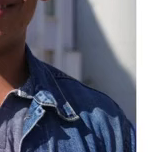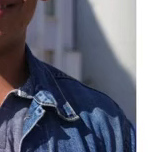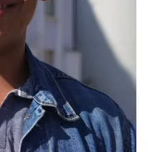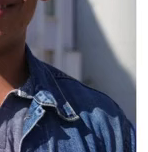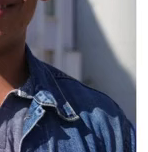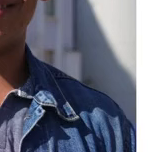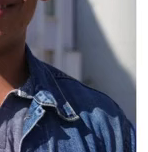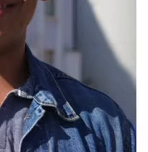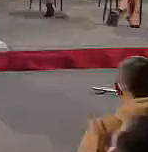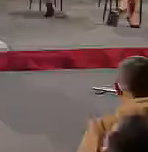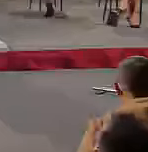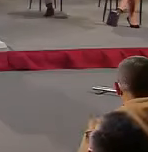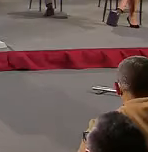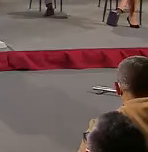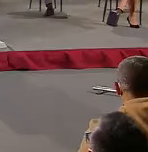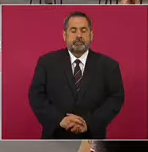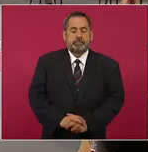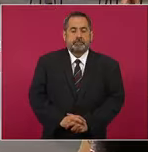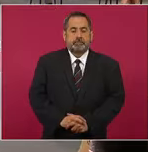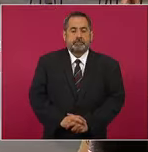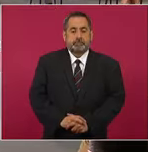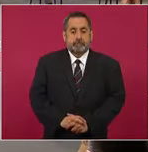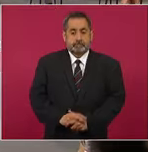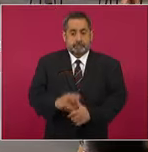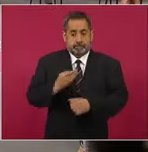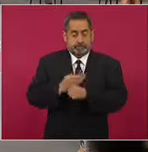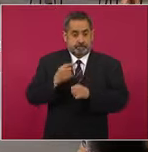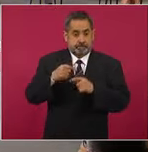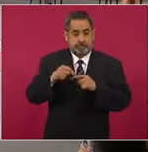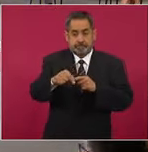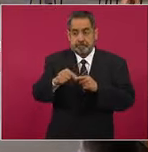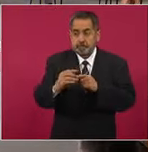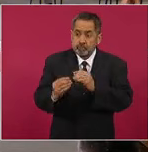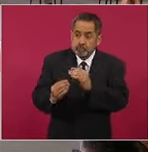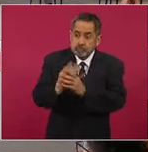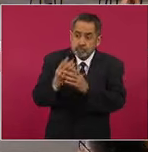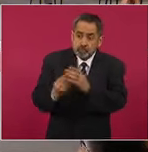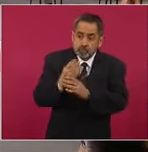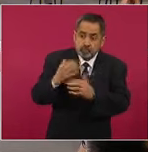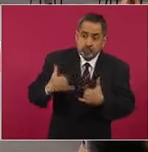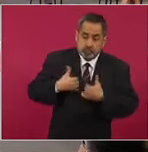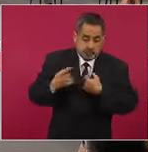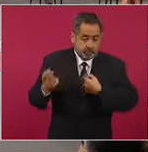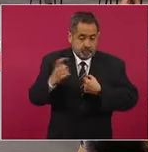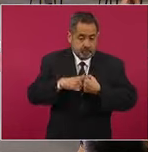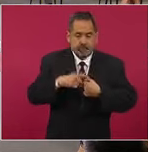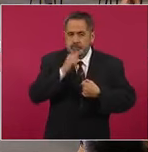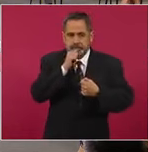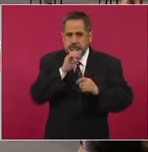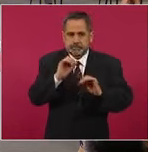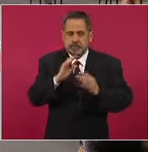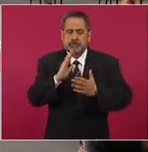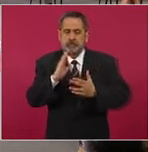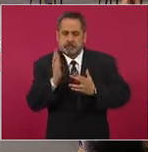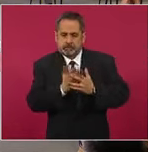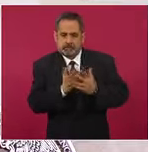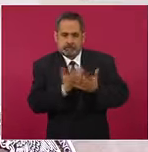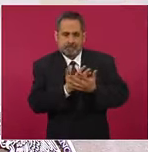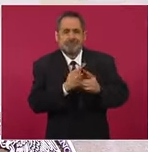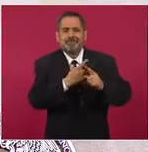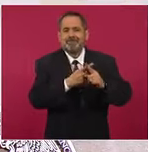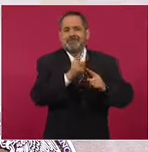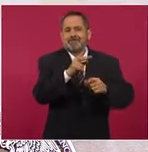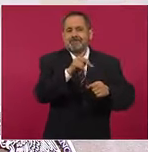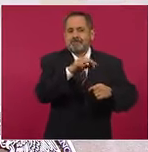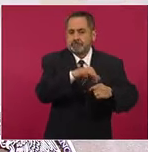no se harán inscripciones durante este proceso de nuevos jóvenes y reanudaremos esto en cuanto lo